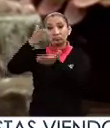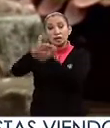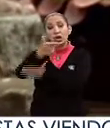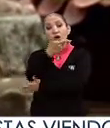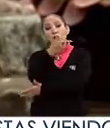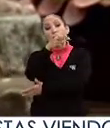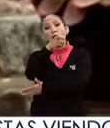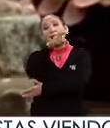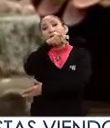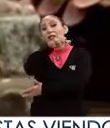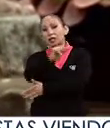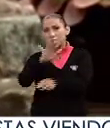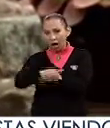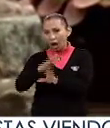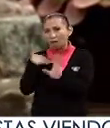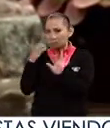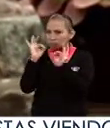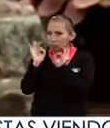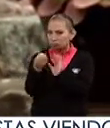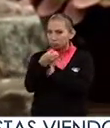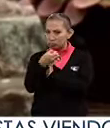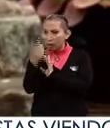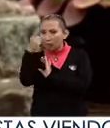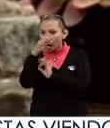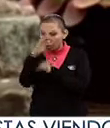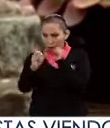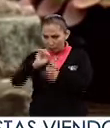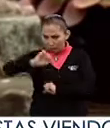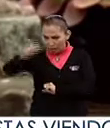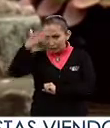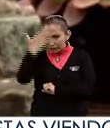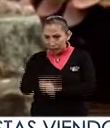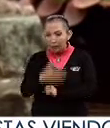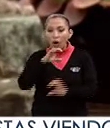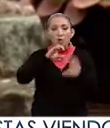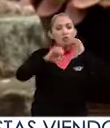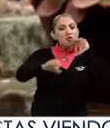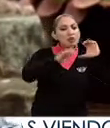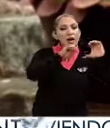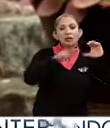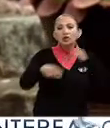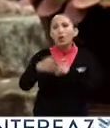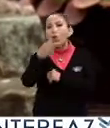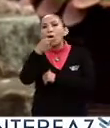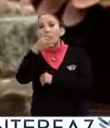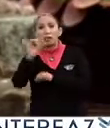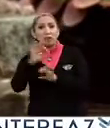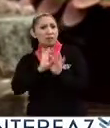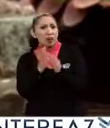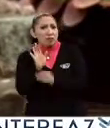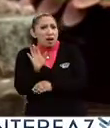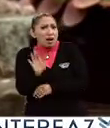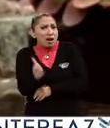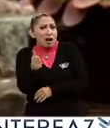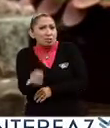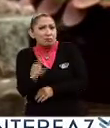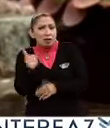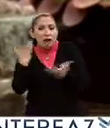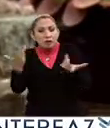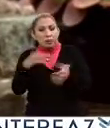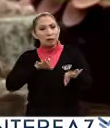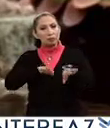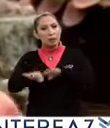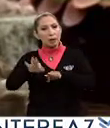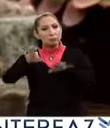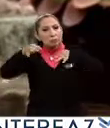del guaraní es de manera más instrumental para que todo profesional sepa comunicarse porque es la forma como podrá ejercer